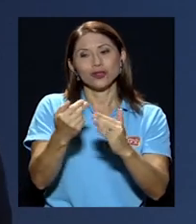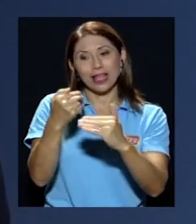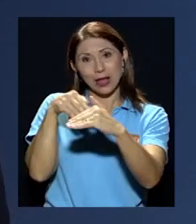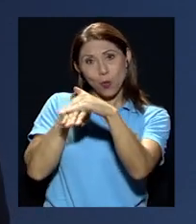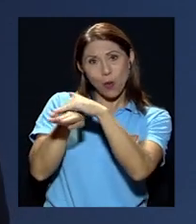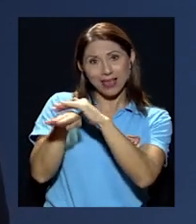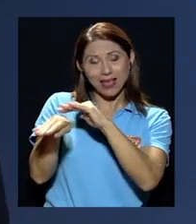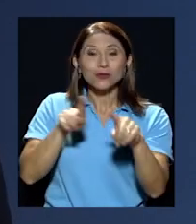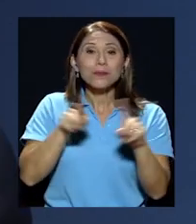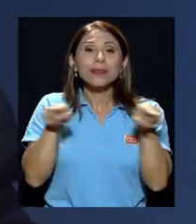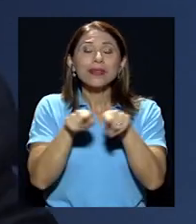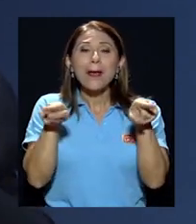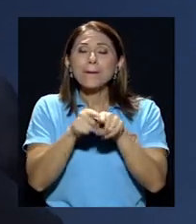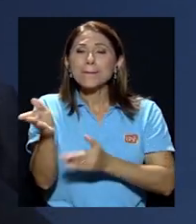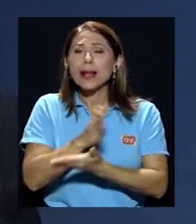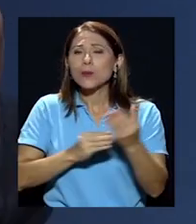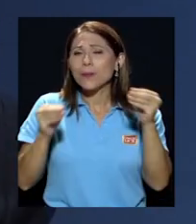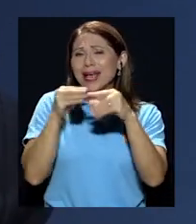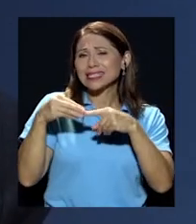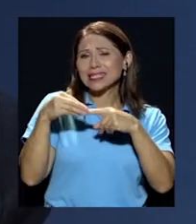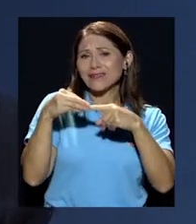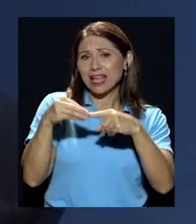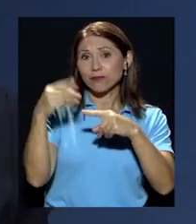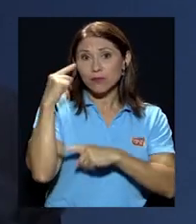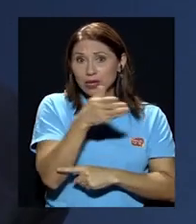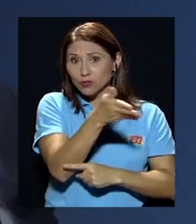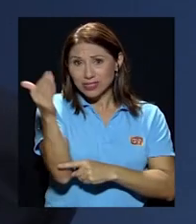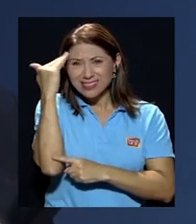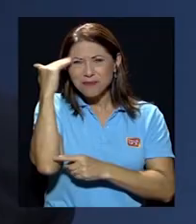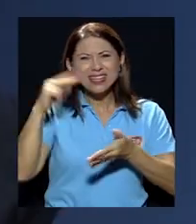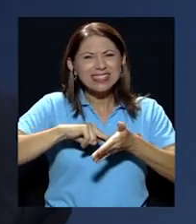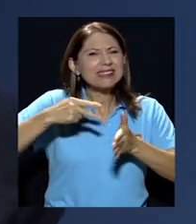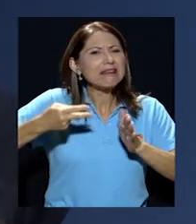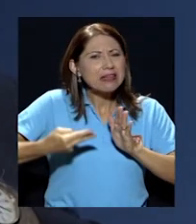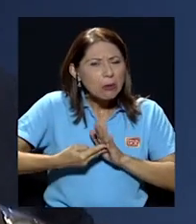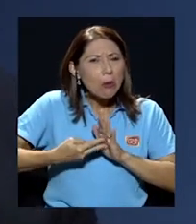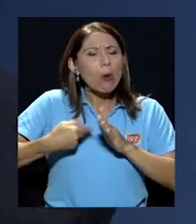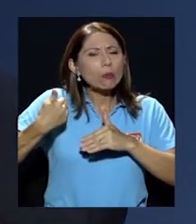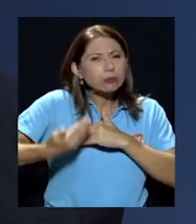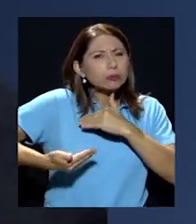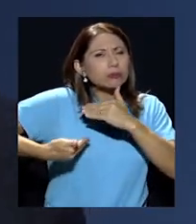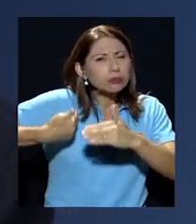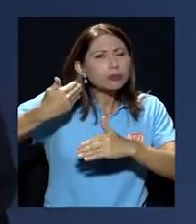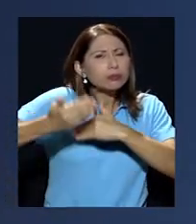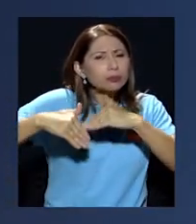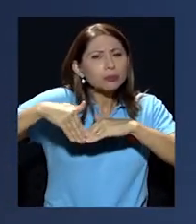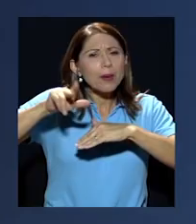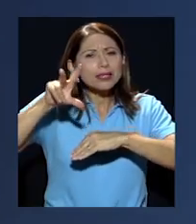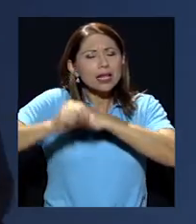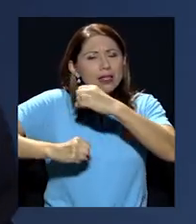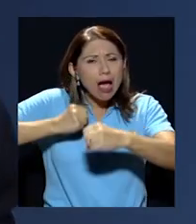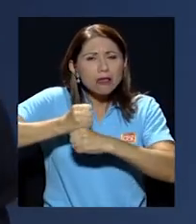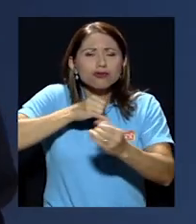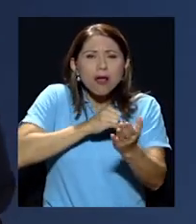tal vez un dato más significativo para que la gente tenga una idea de lo que significó ir haciendo esa investigación a lo largo de más de 30 años,